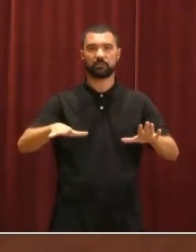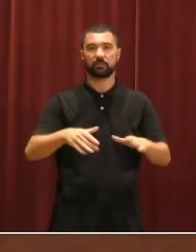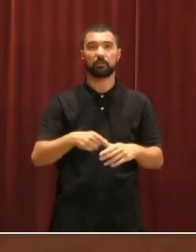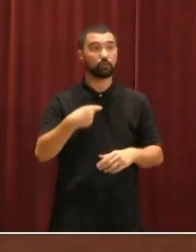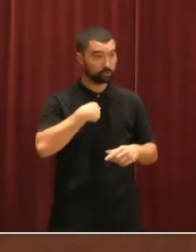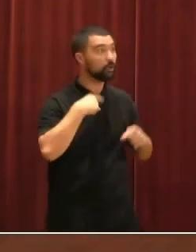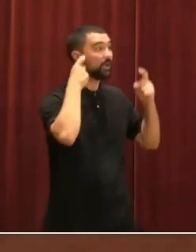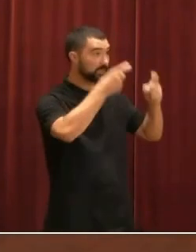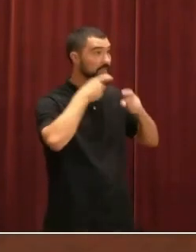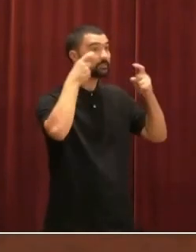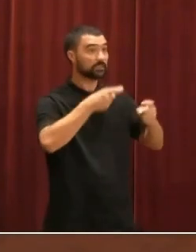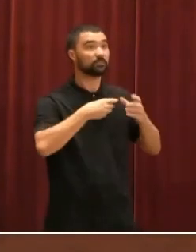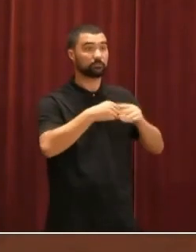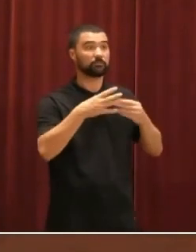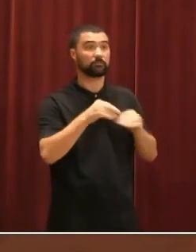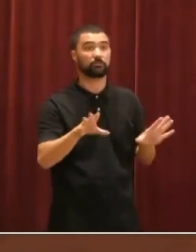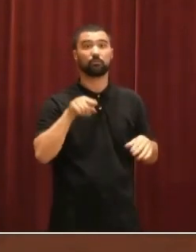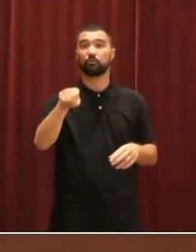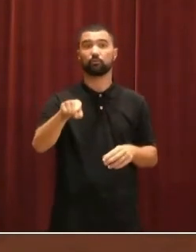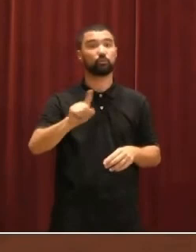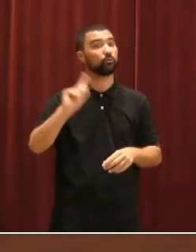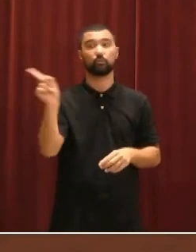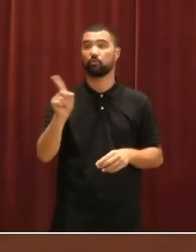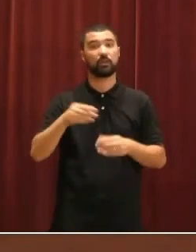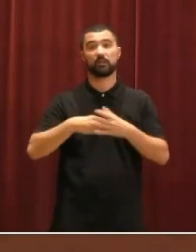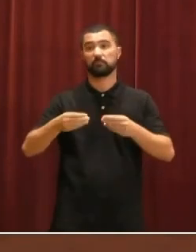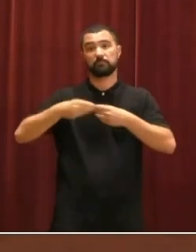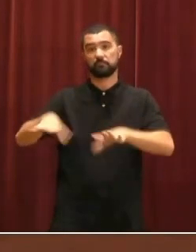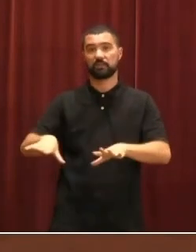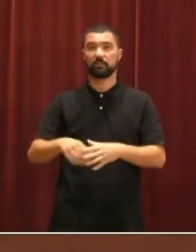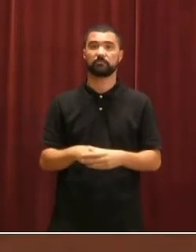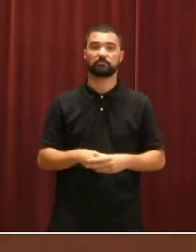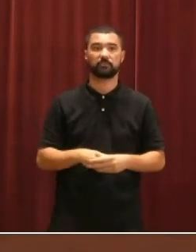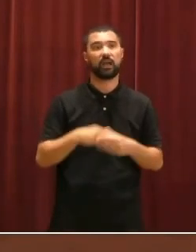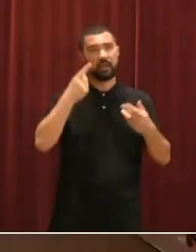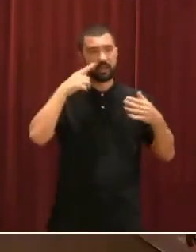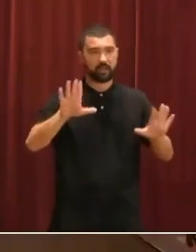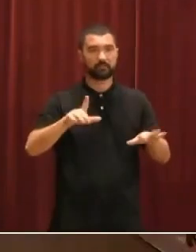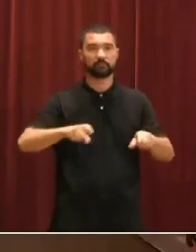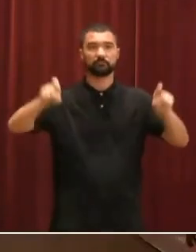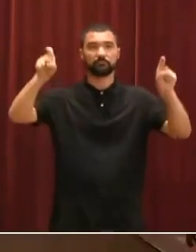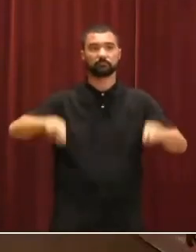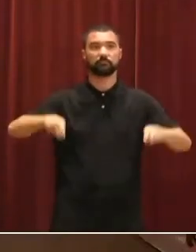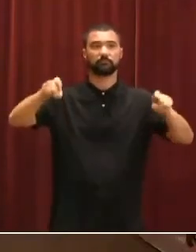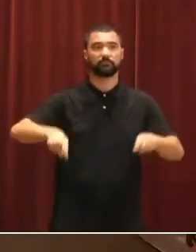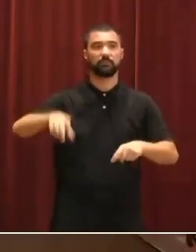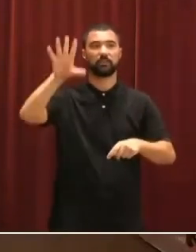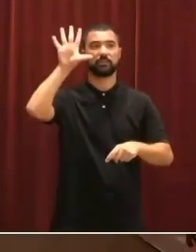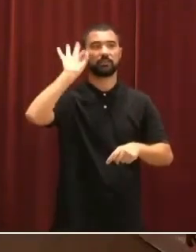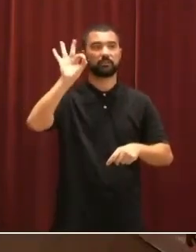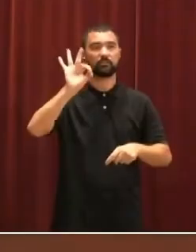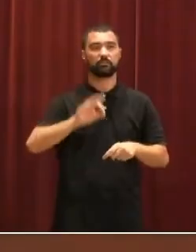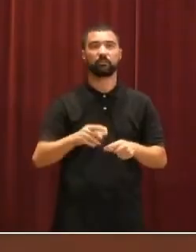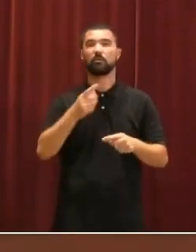Garrido. Usted no está siendo imparcial. A ver, vamos a hacer un receso de cinco minutos, por favor. Pueden